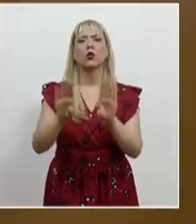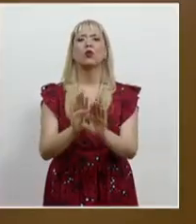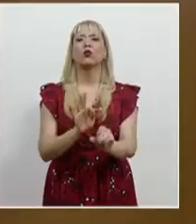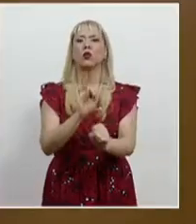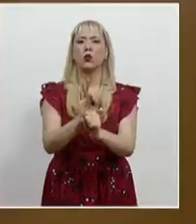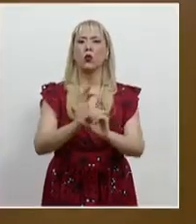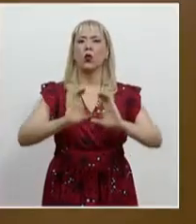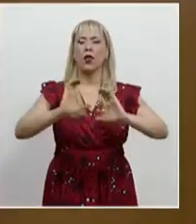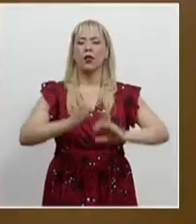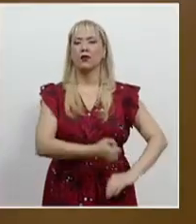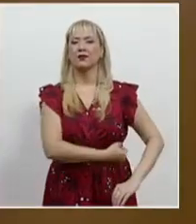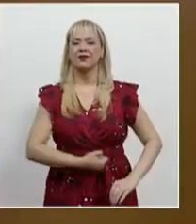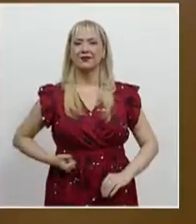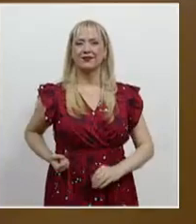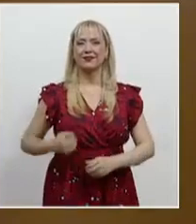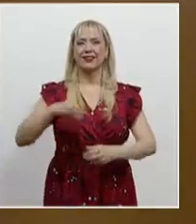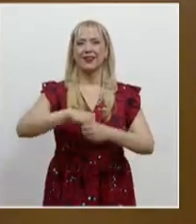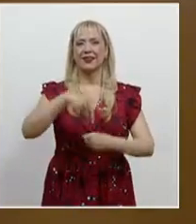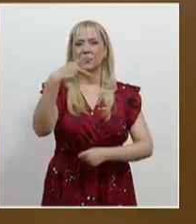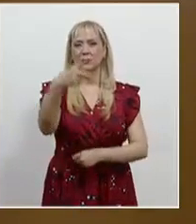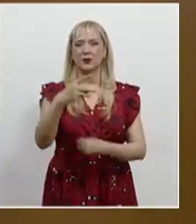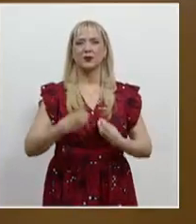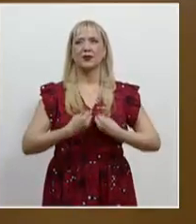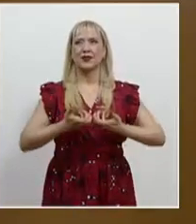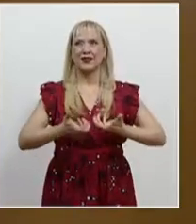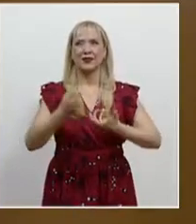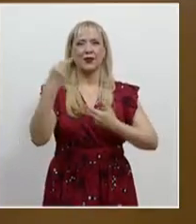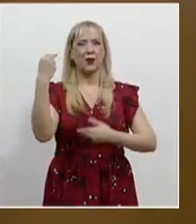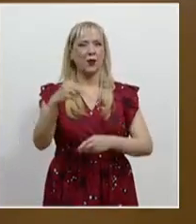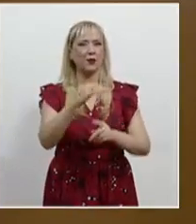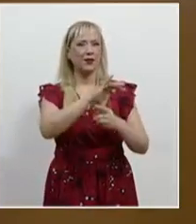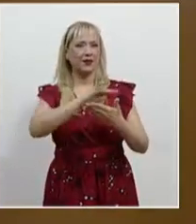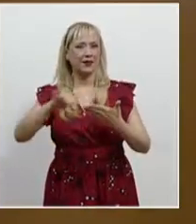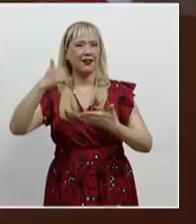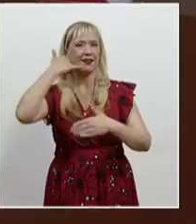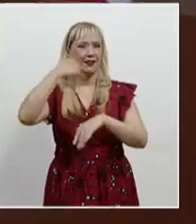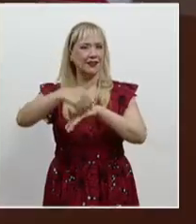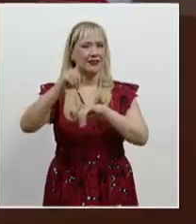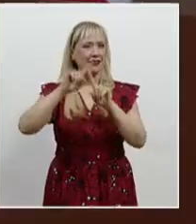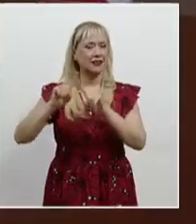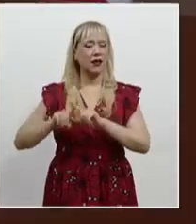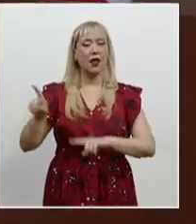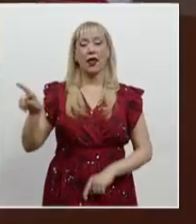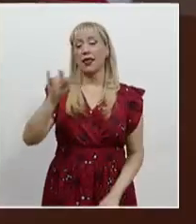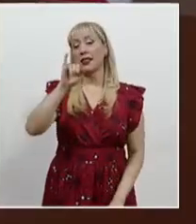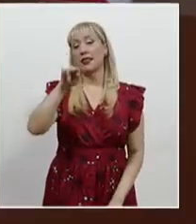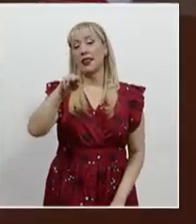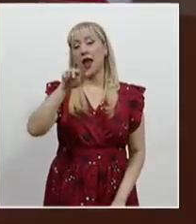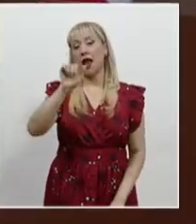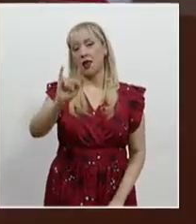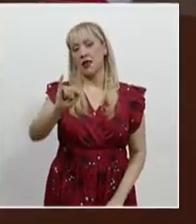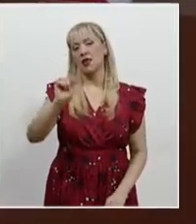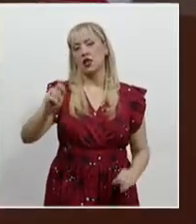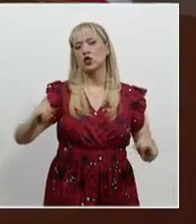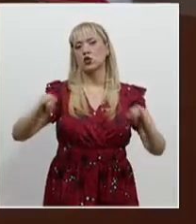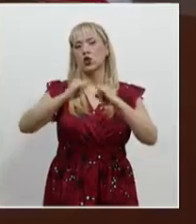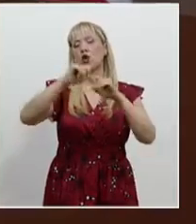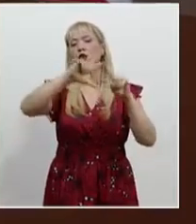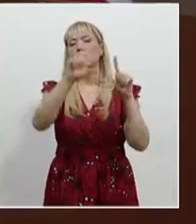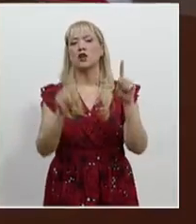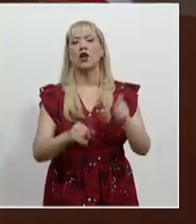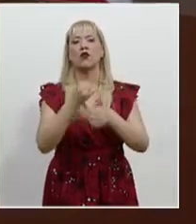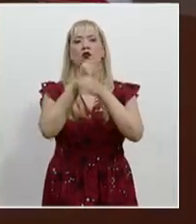personales impartida por comisionados y especialistas del INAI. En esta primera sesión se destacó que la clasificación de la información